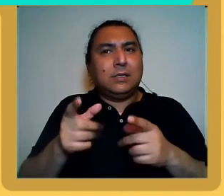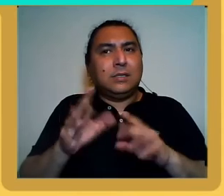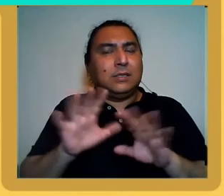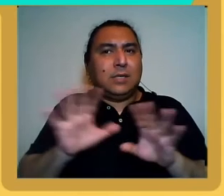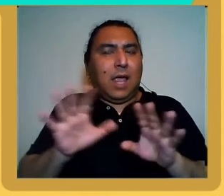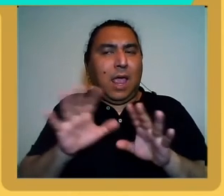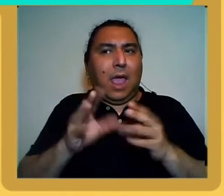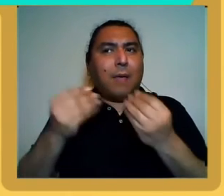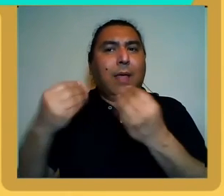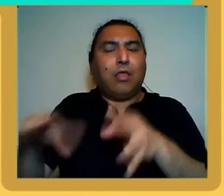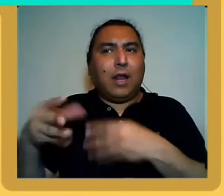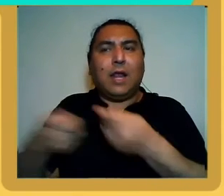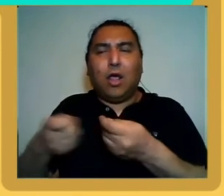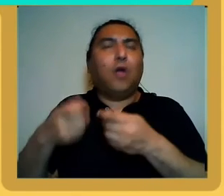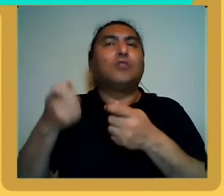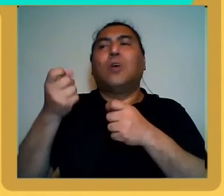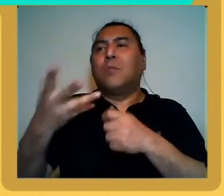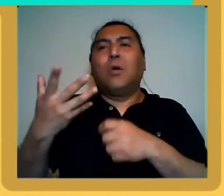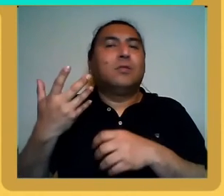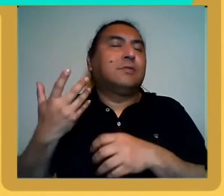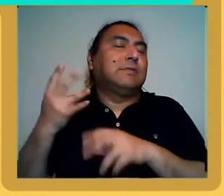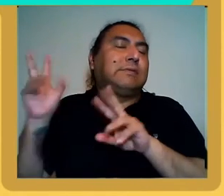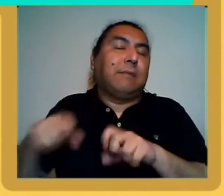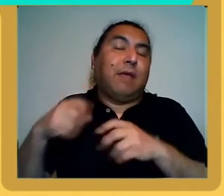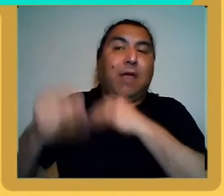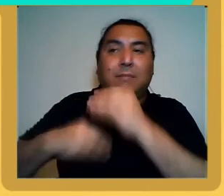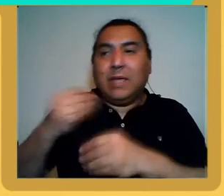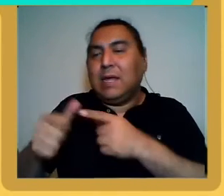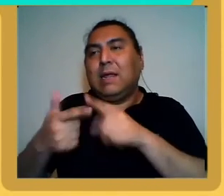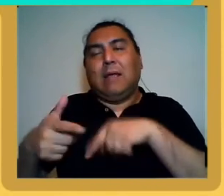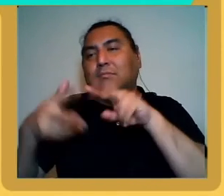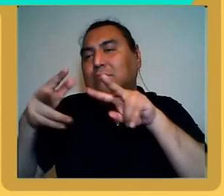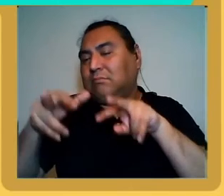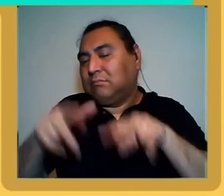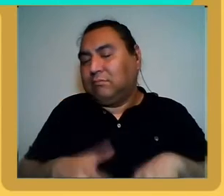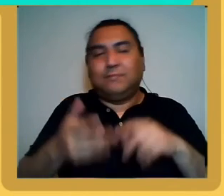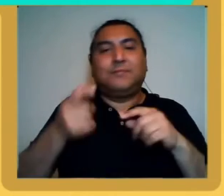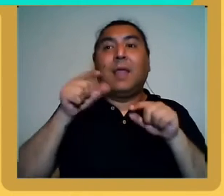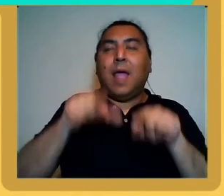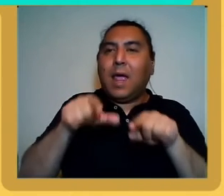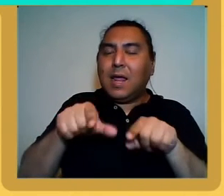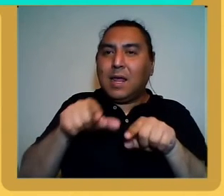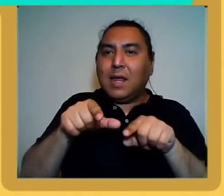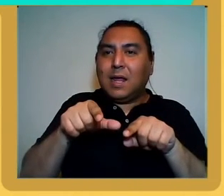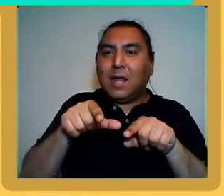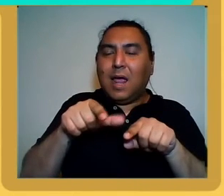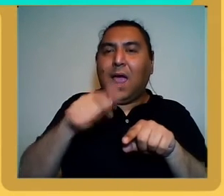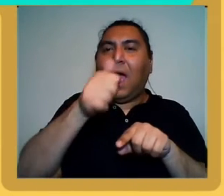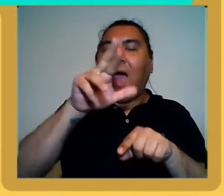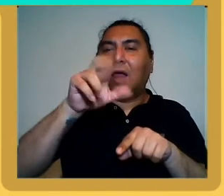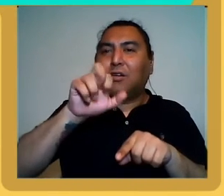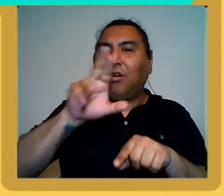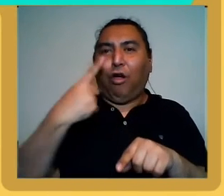familiares, por problemas tecnológicos, en fin, distintas razones, y ahí Arcor supo, conociendo el terreno,